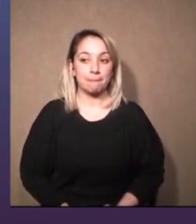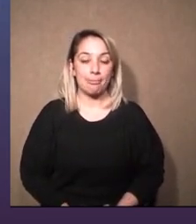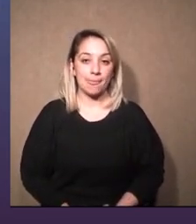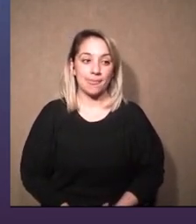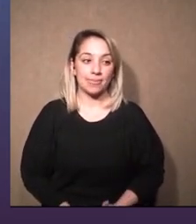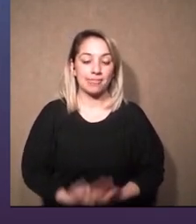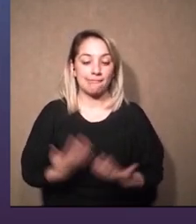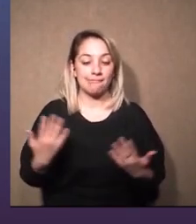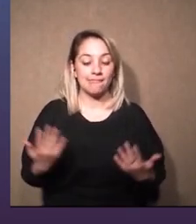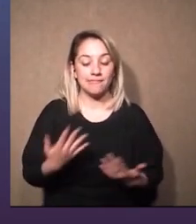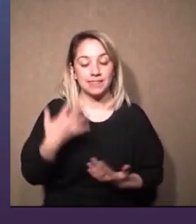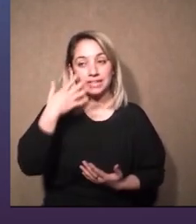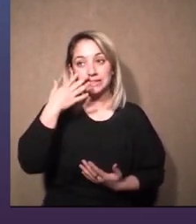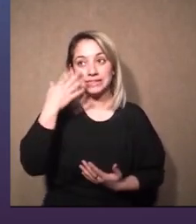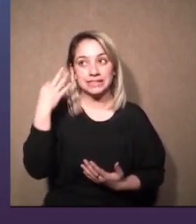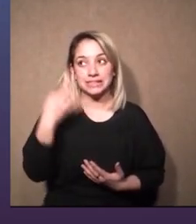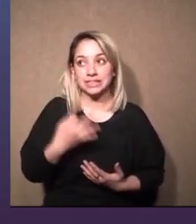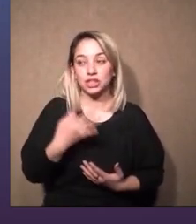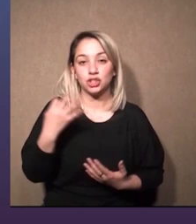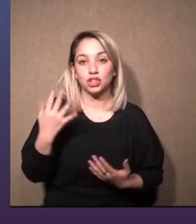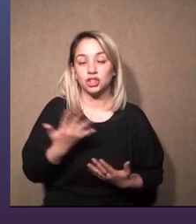creo que